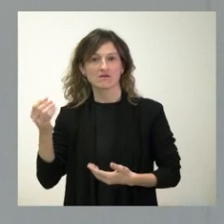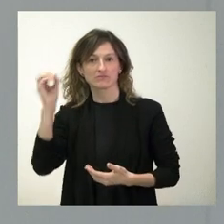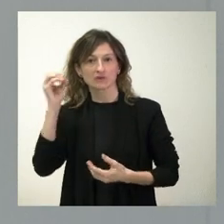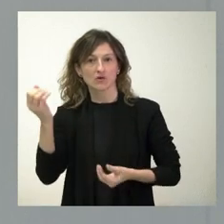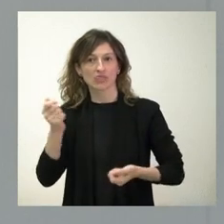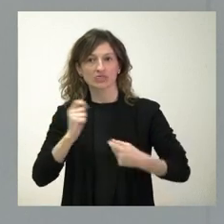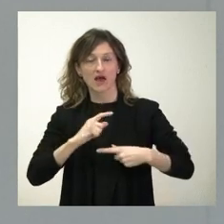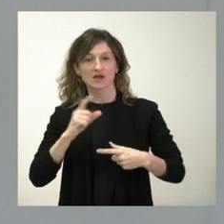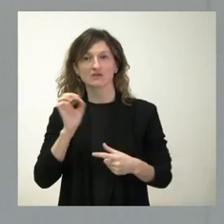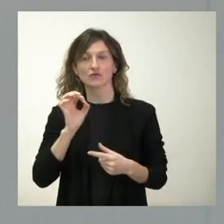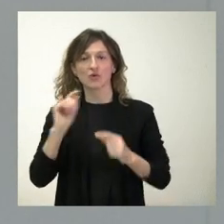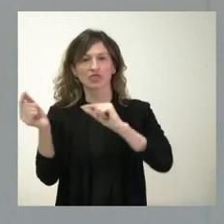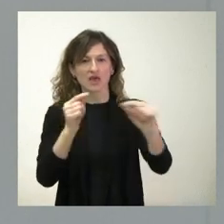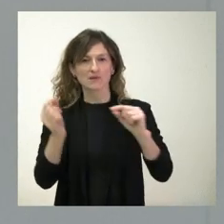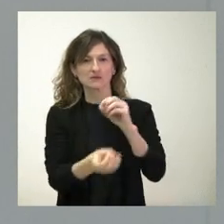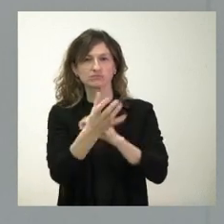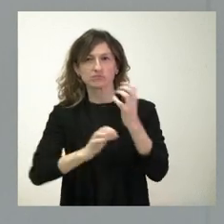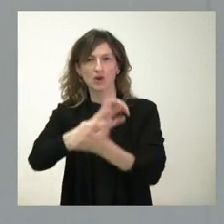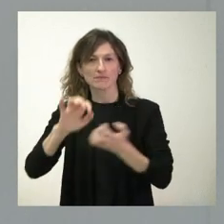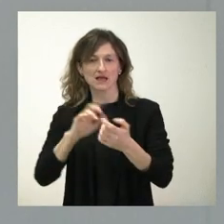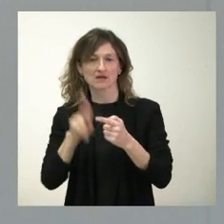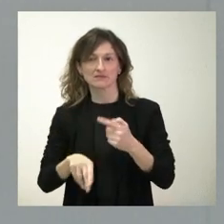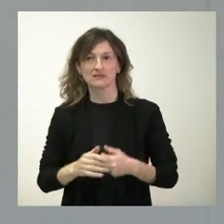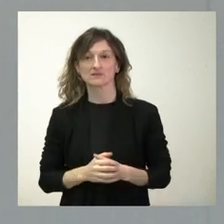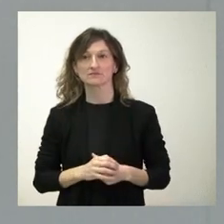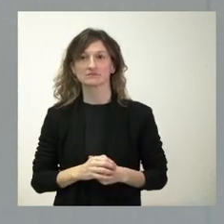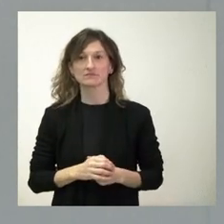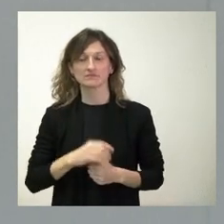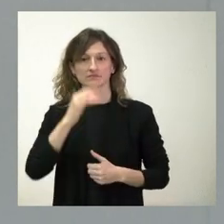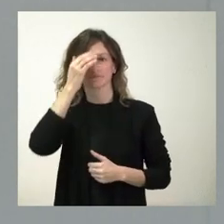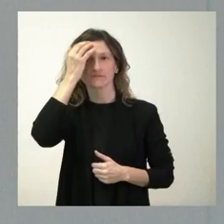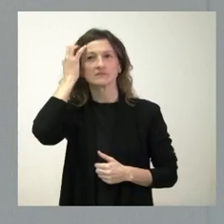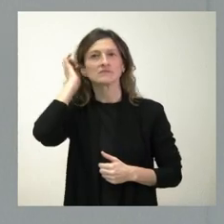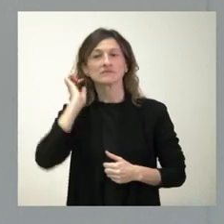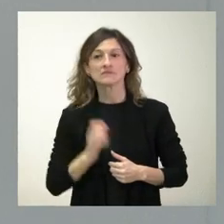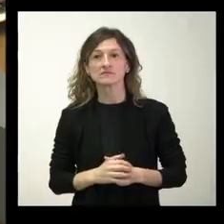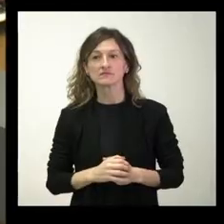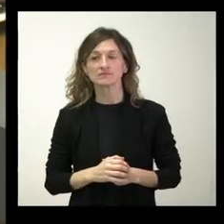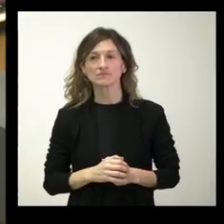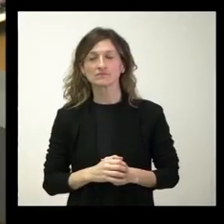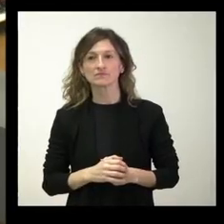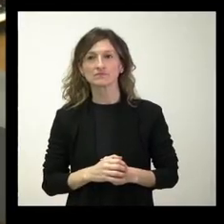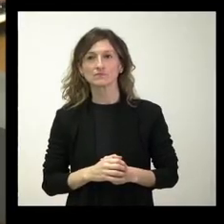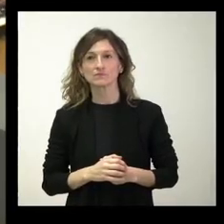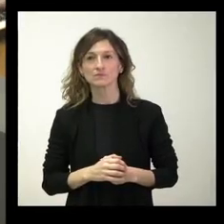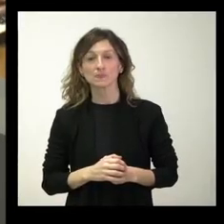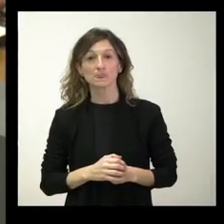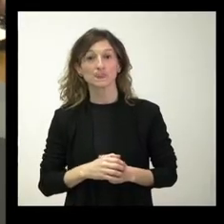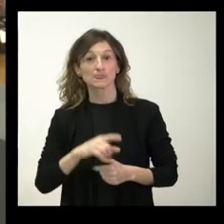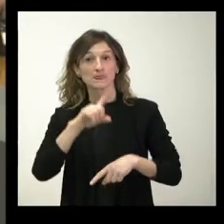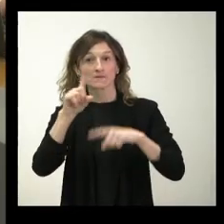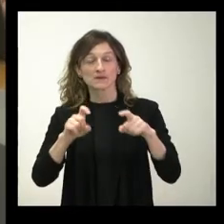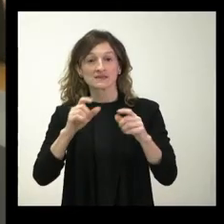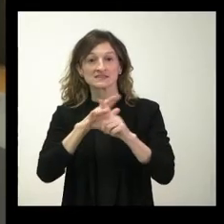ánimo de abrir nuevos debates y nuevas polémicas. Sí, precisamente ayer el portavoz de Podemos advirtió de que esta situación del